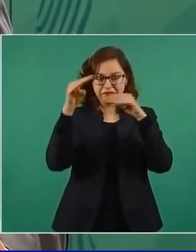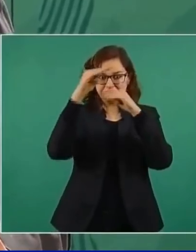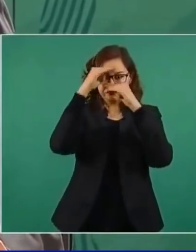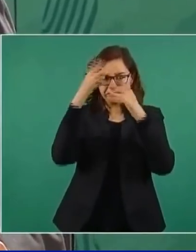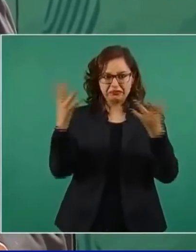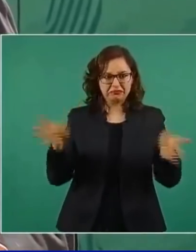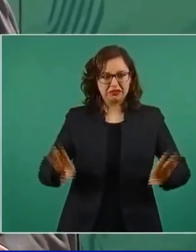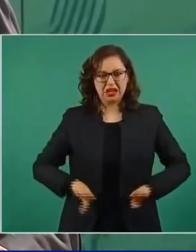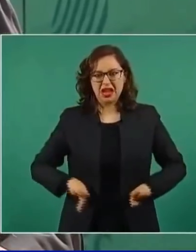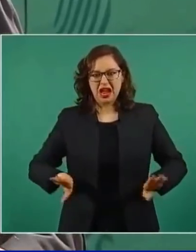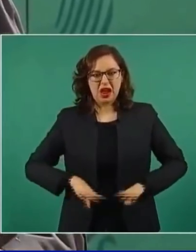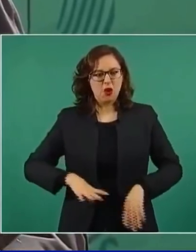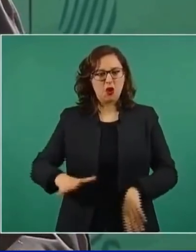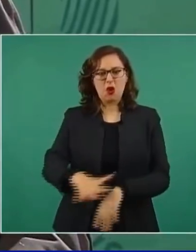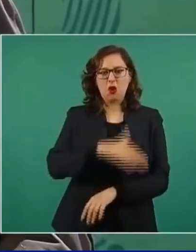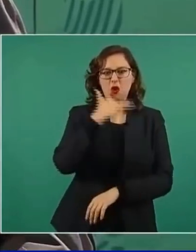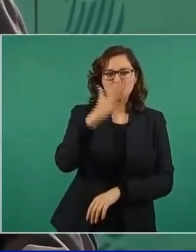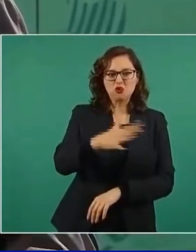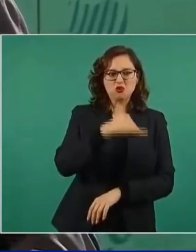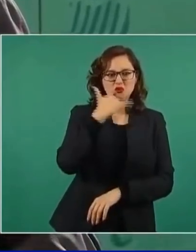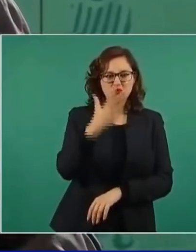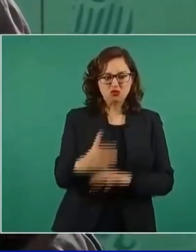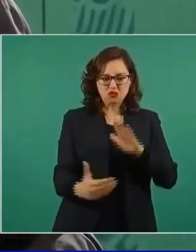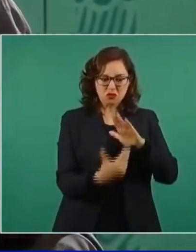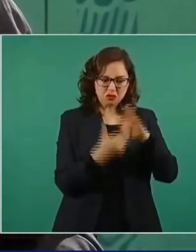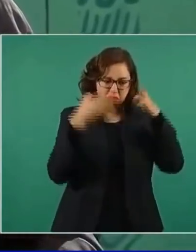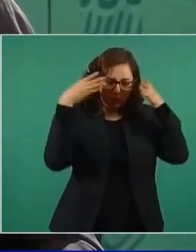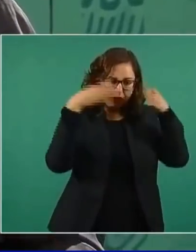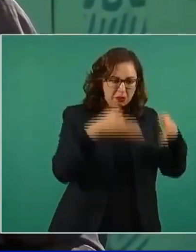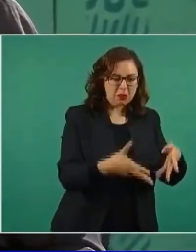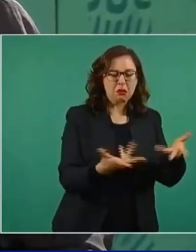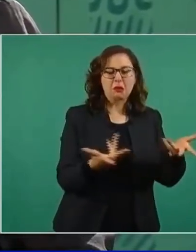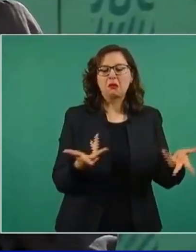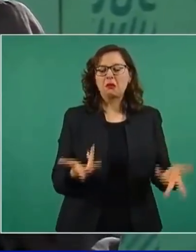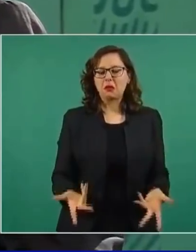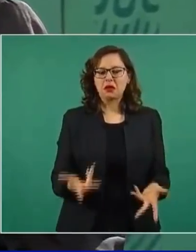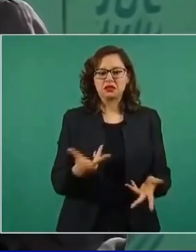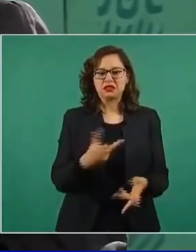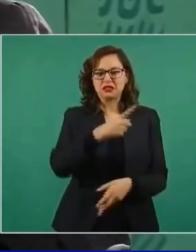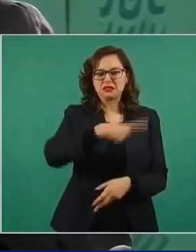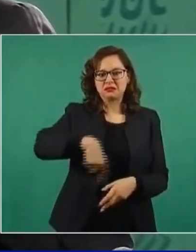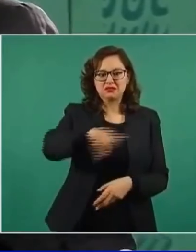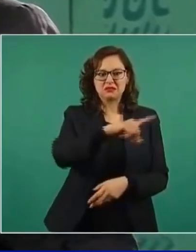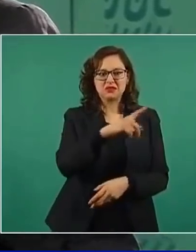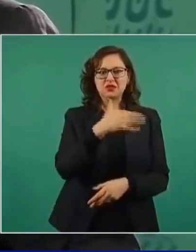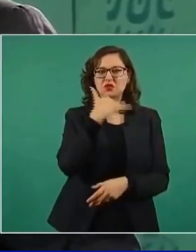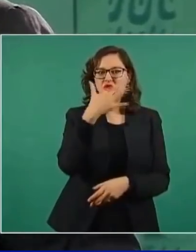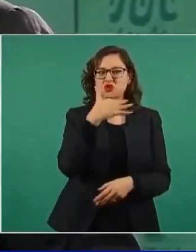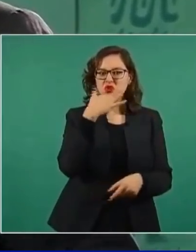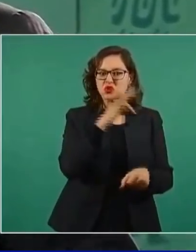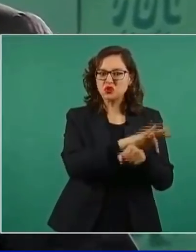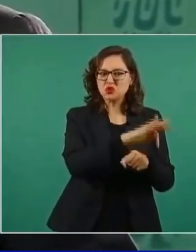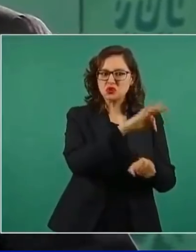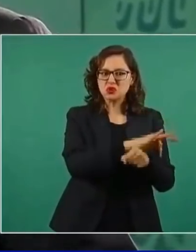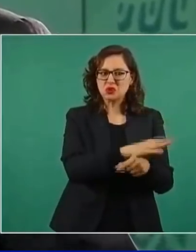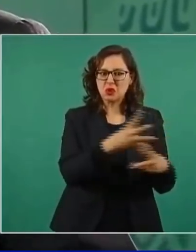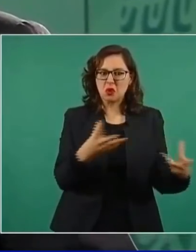orgánicos, alcahuetes del régimen, del régimen de corrupción.